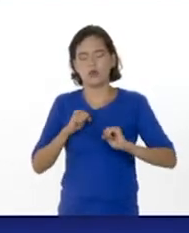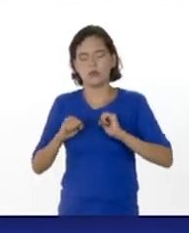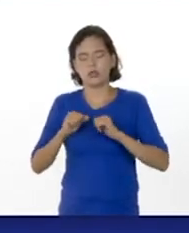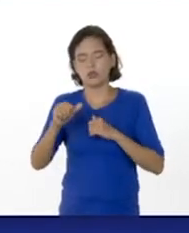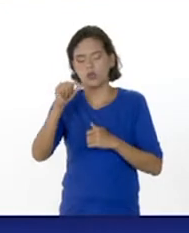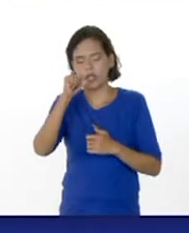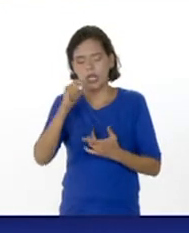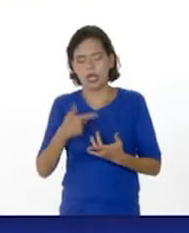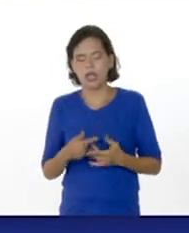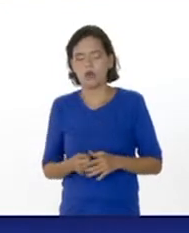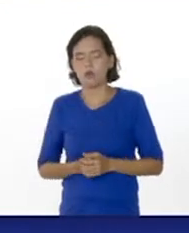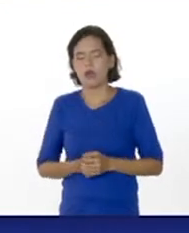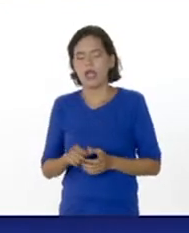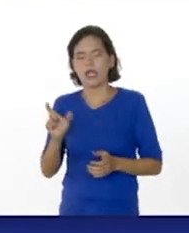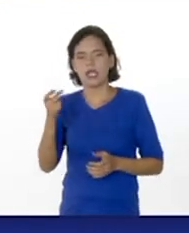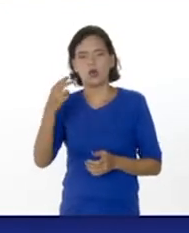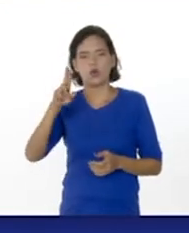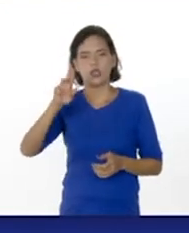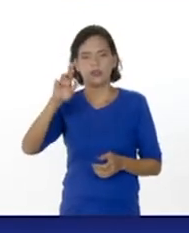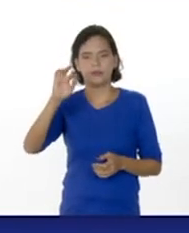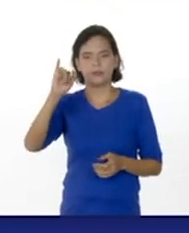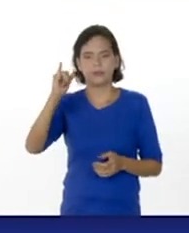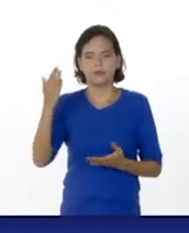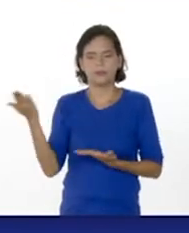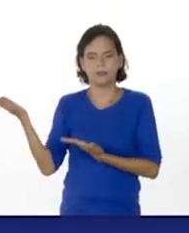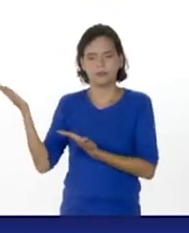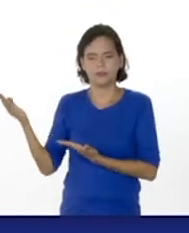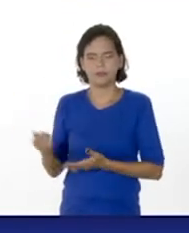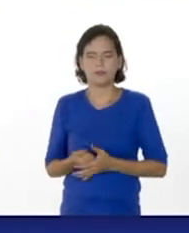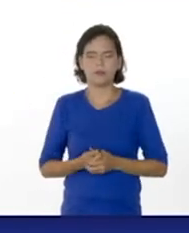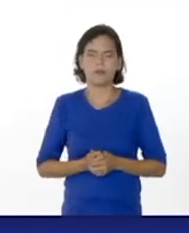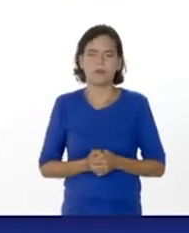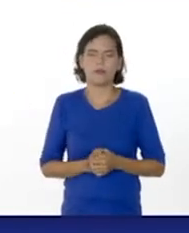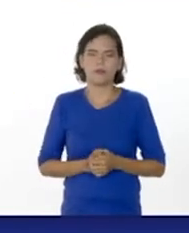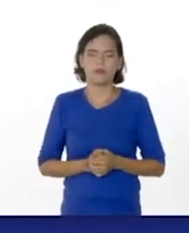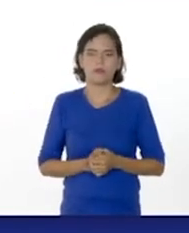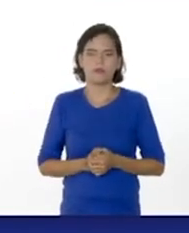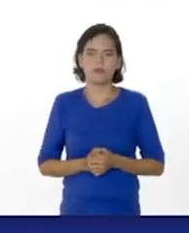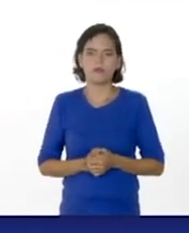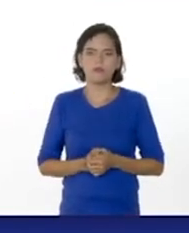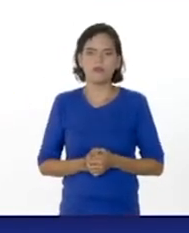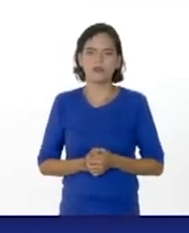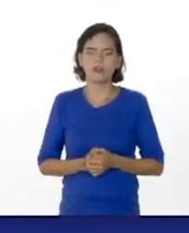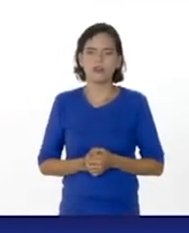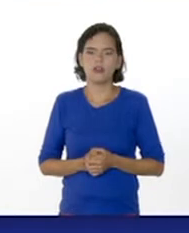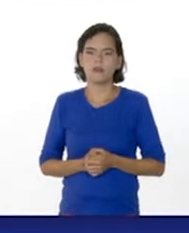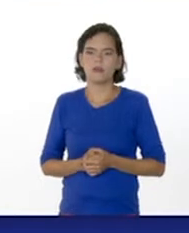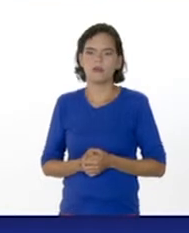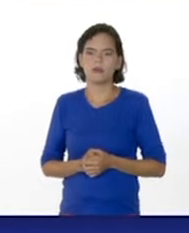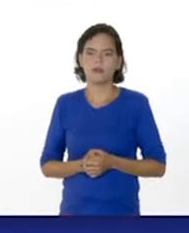del agua en la represa del Guri. Como pueden observar en la lámina, esa misma imagen la pueden